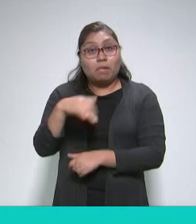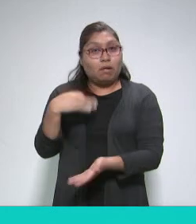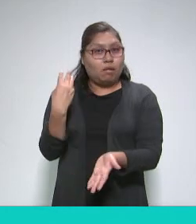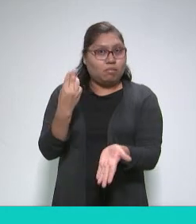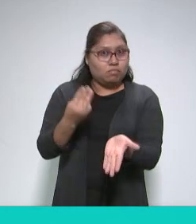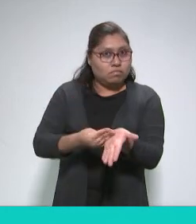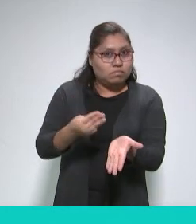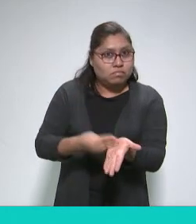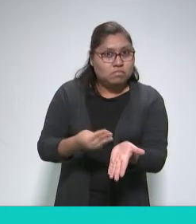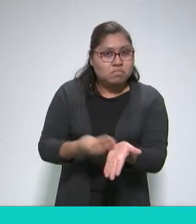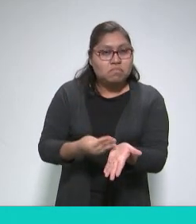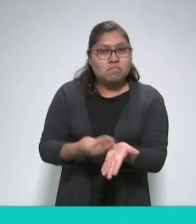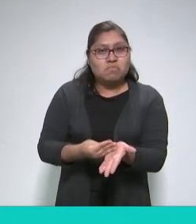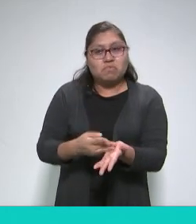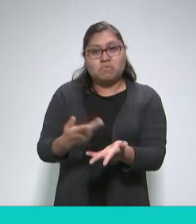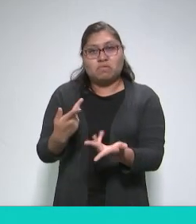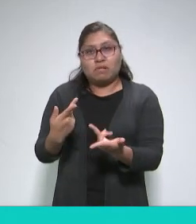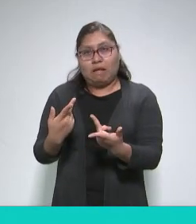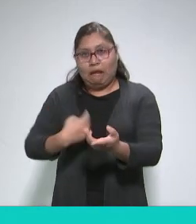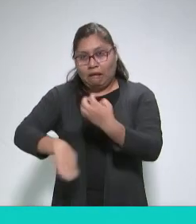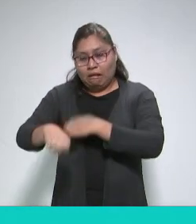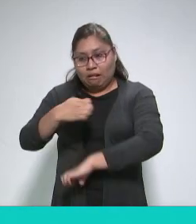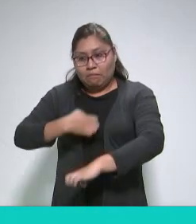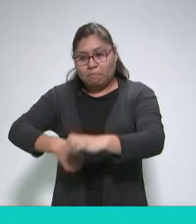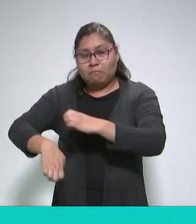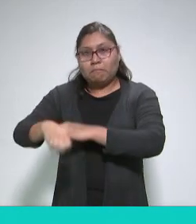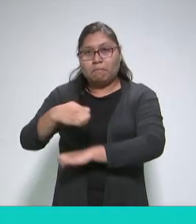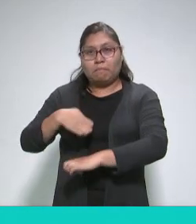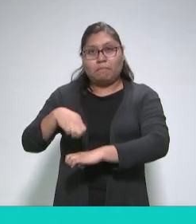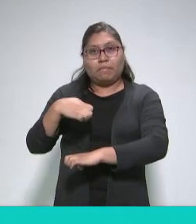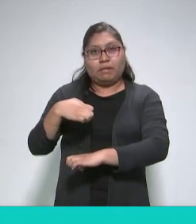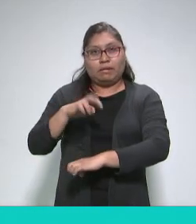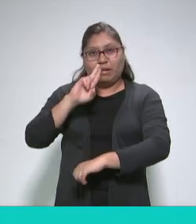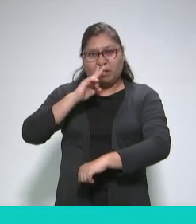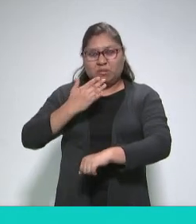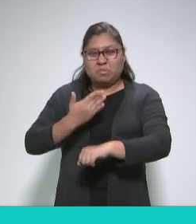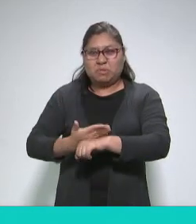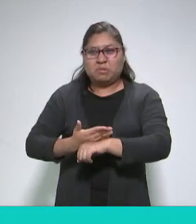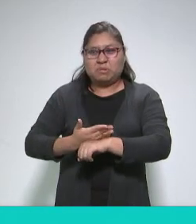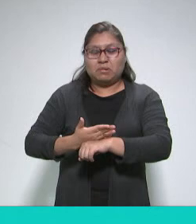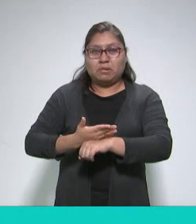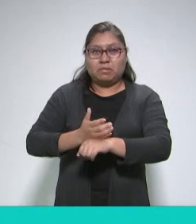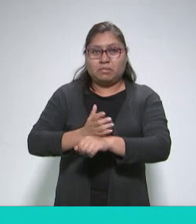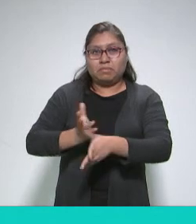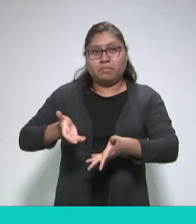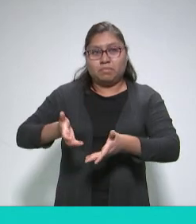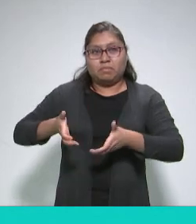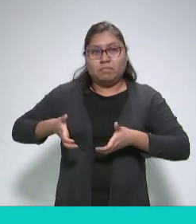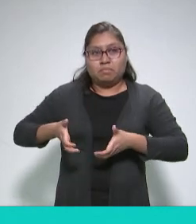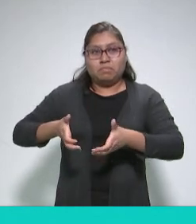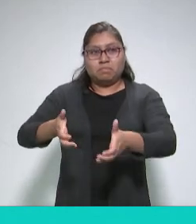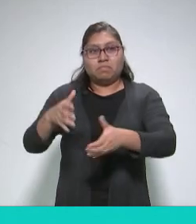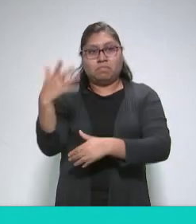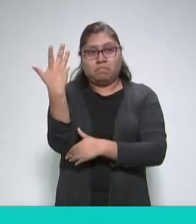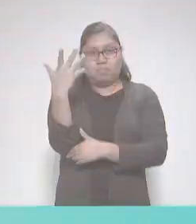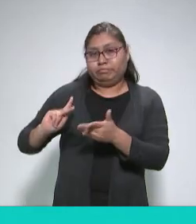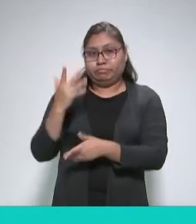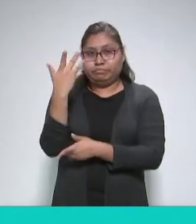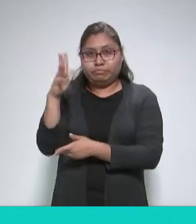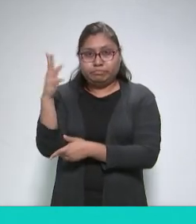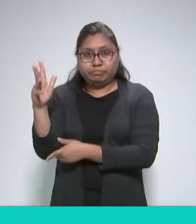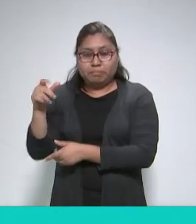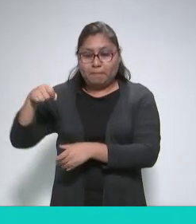y de impacto ambiental a la empresa responsable por el desmonte de un predio ubicado en el municipio de Dos Bocas, Tabasco.